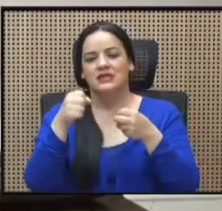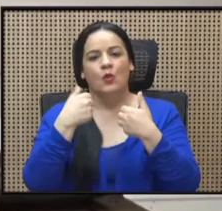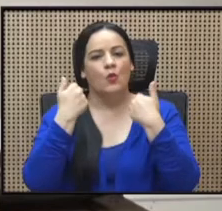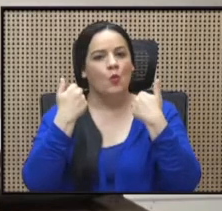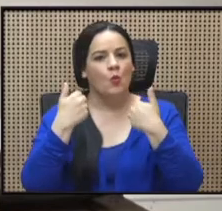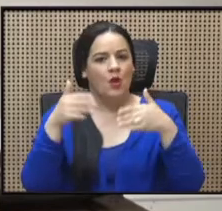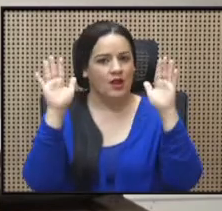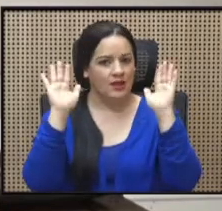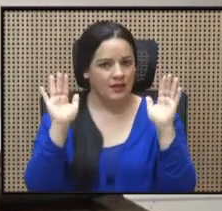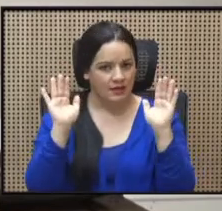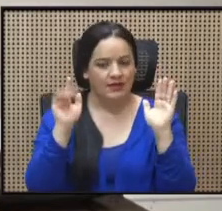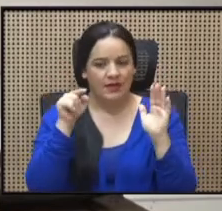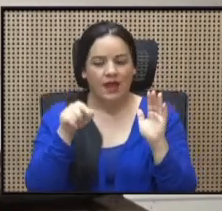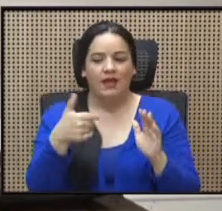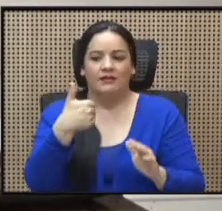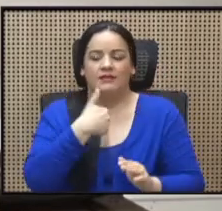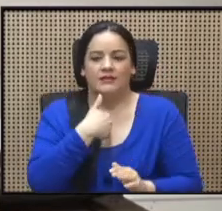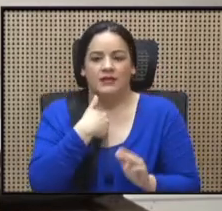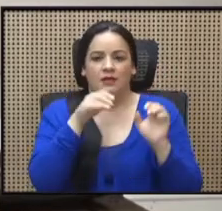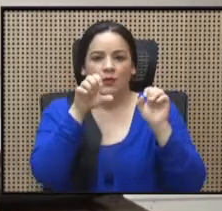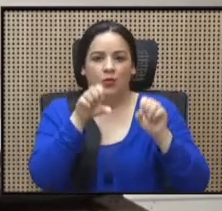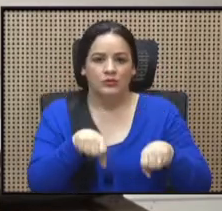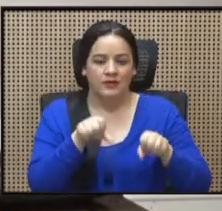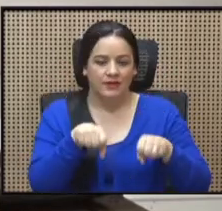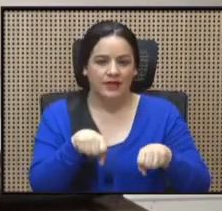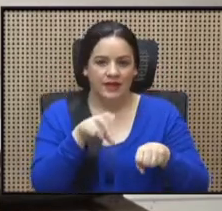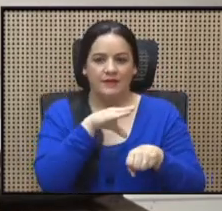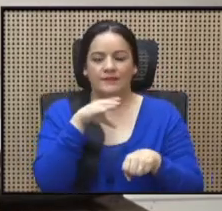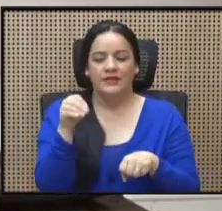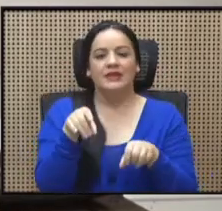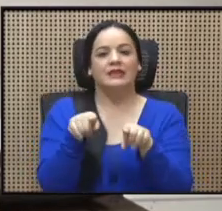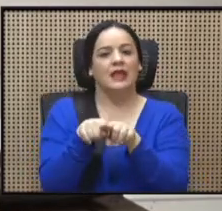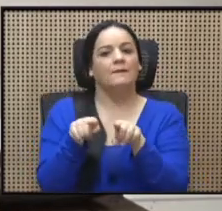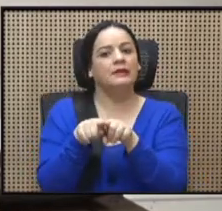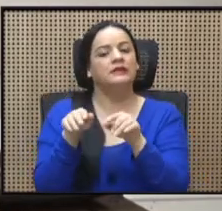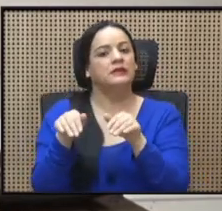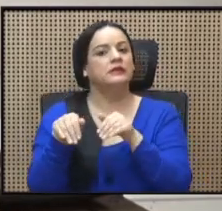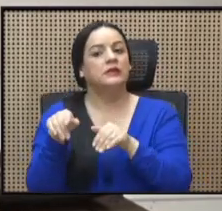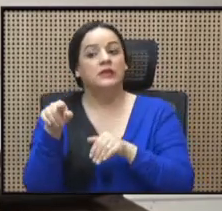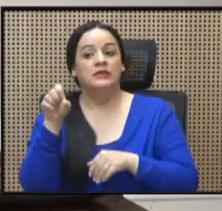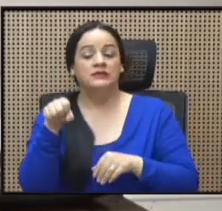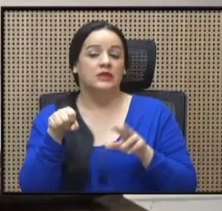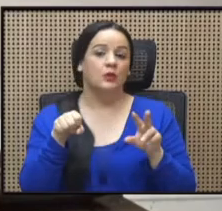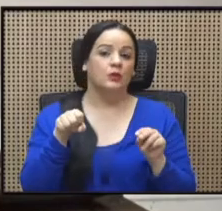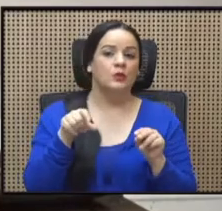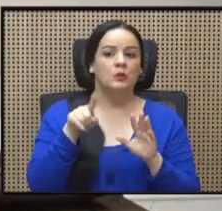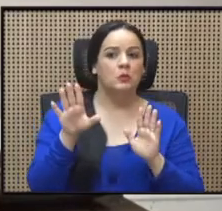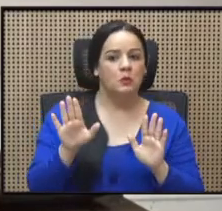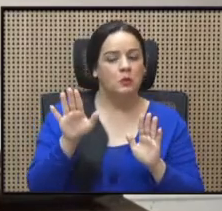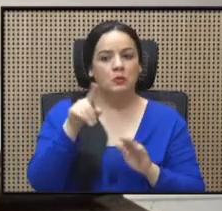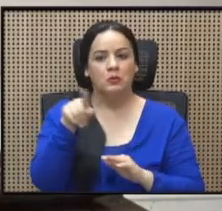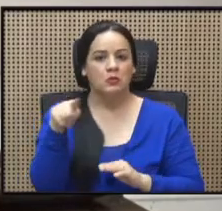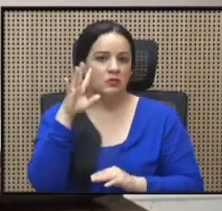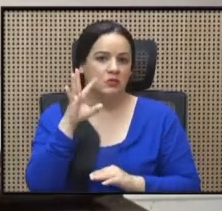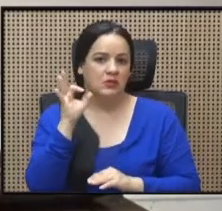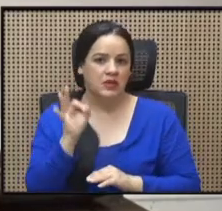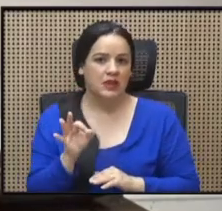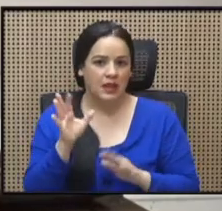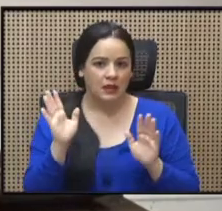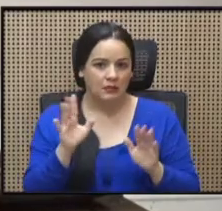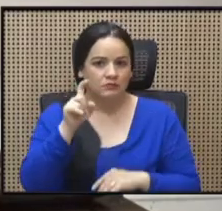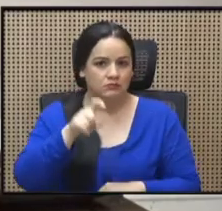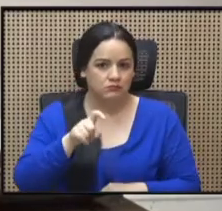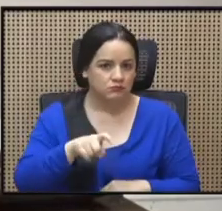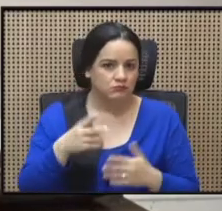y se reserva de verificar lo que estima inconveniente. Es decir, lo que estima inconveniente podría